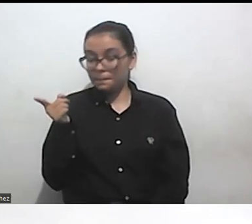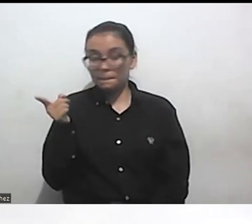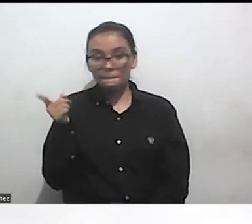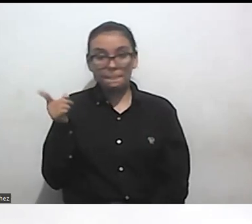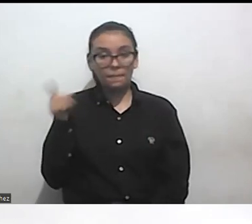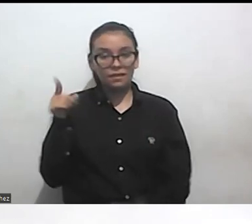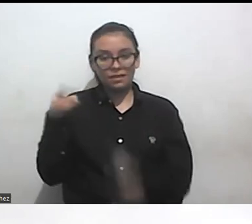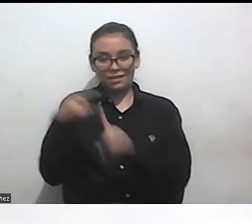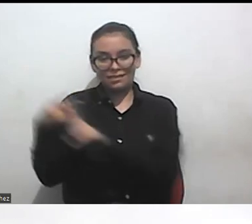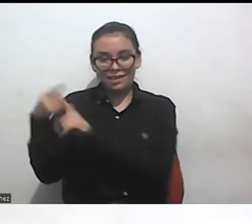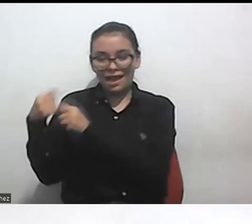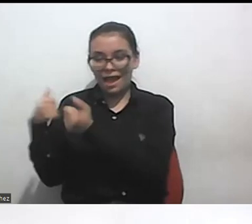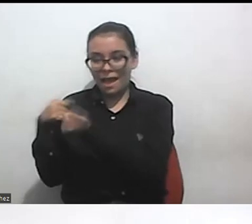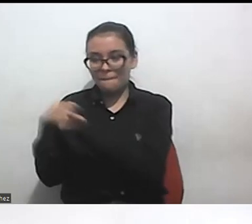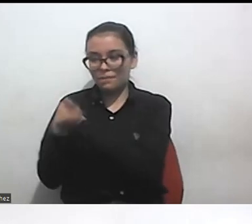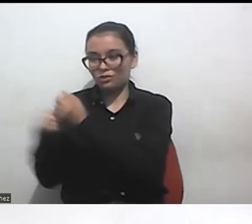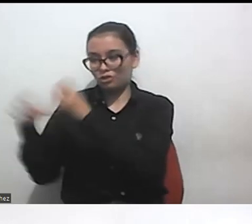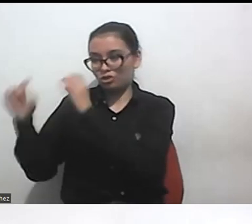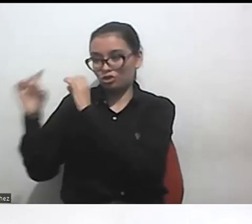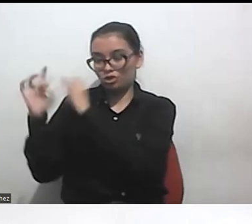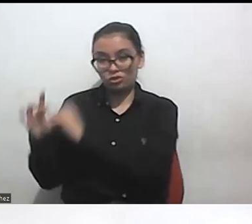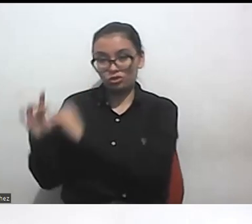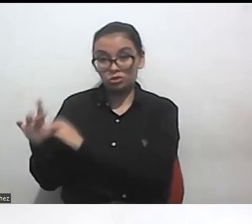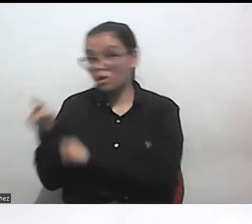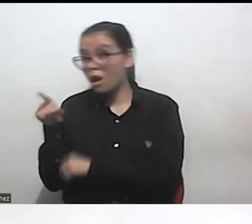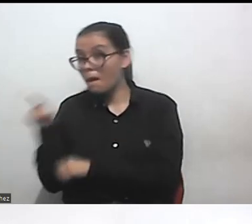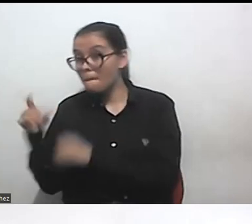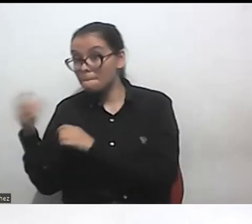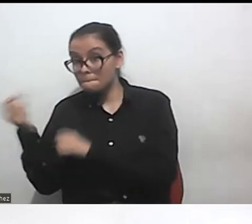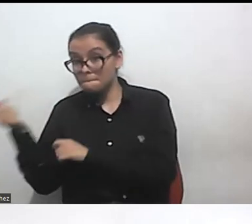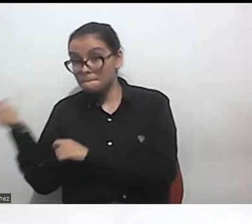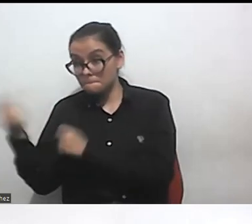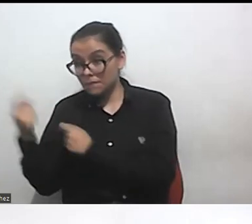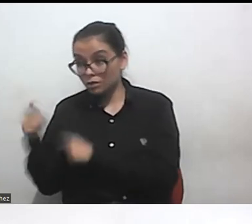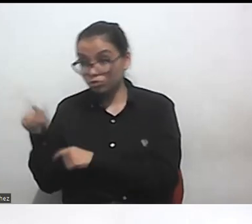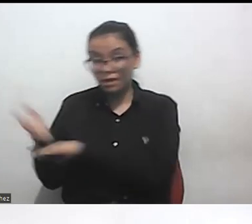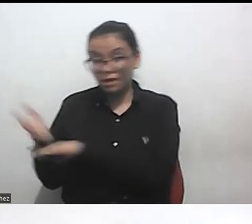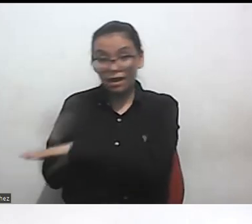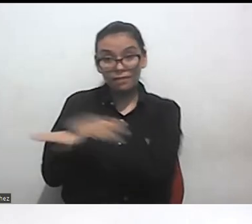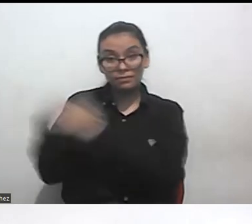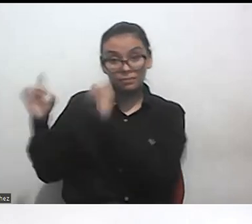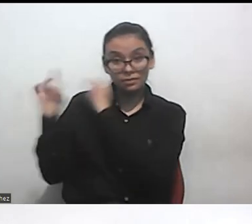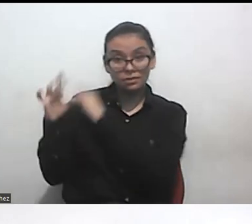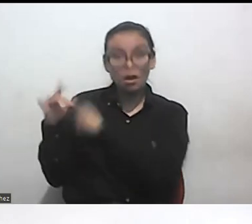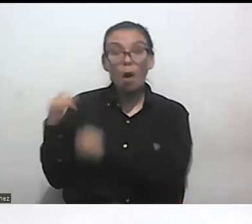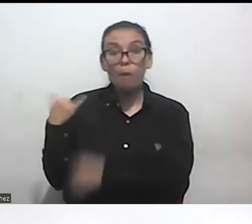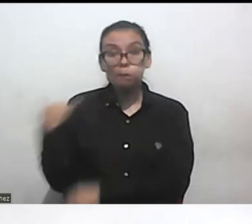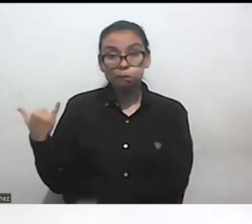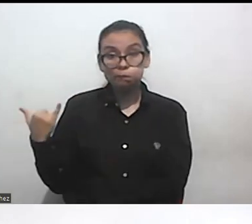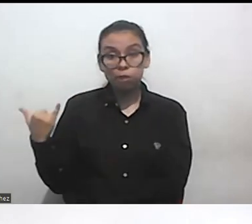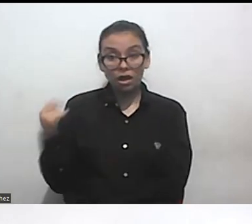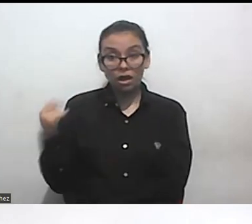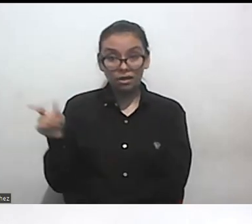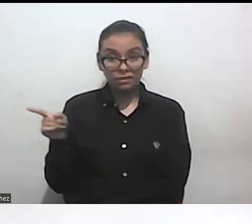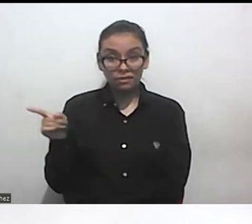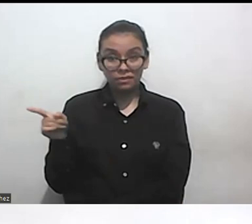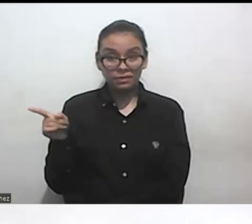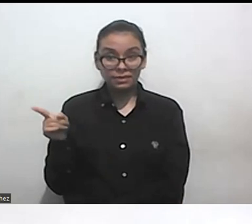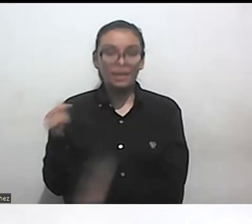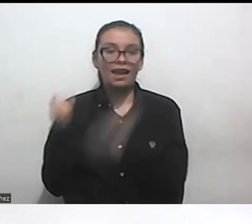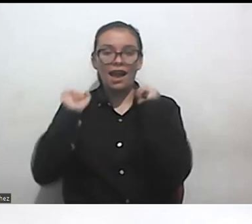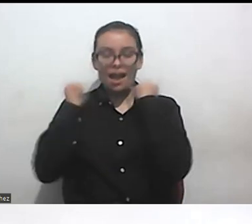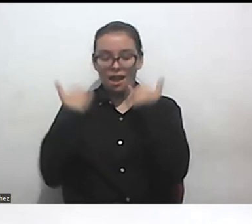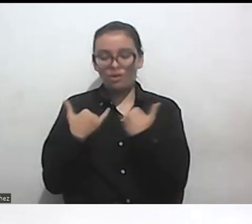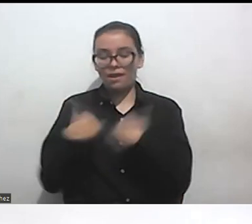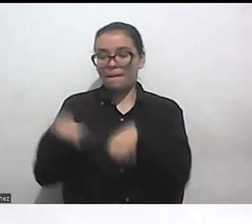si de pronto tienen preguntas que nos hayan escrito por el chat es el momento de recuperarlas